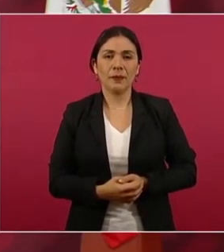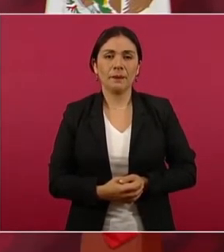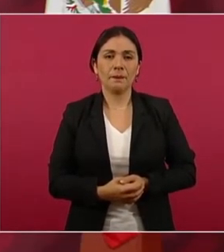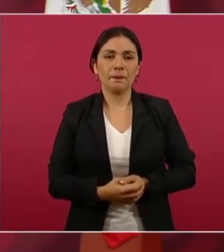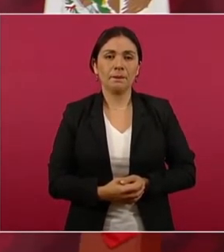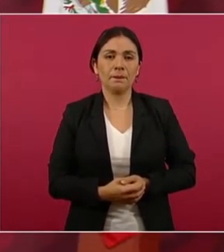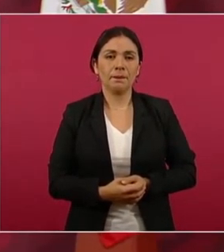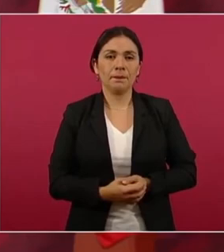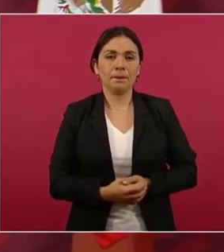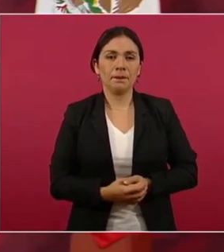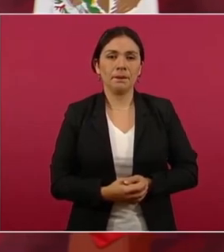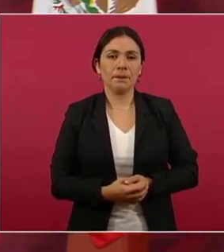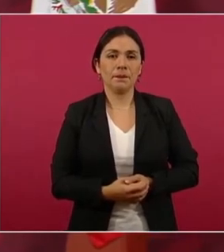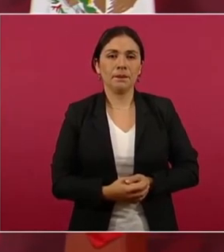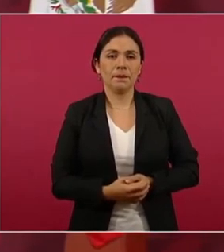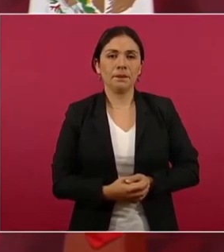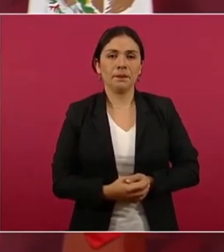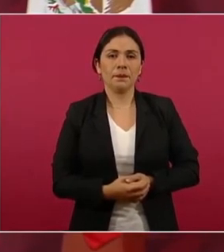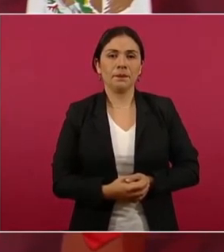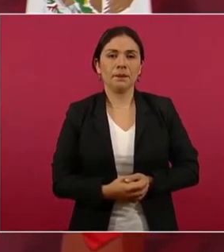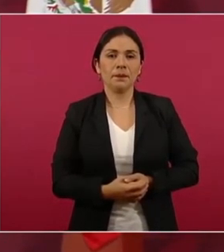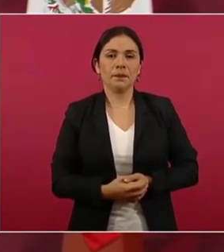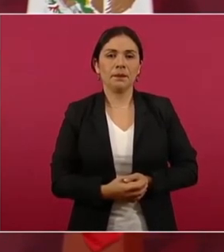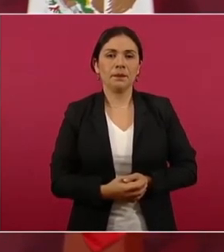pues ahí está Lázaro también, el siguiente.